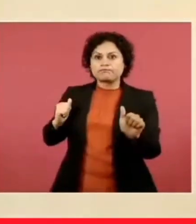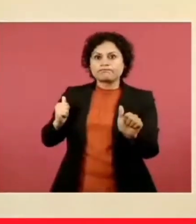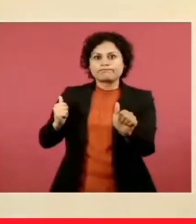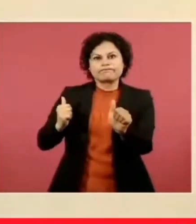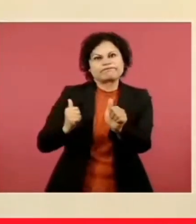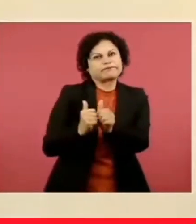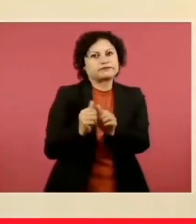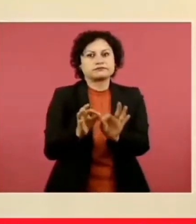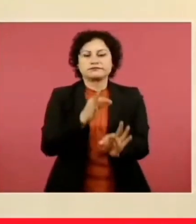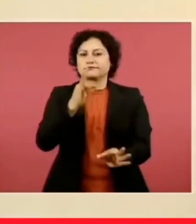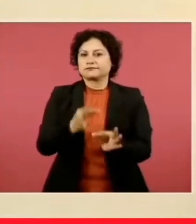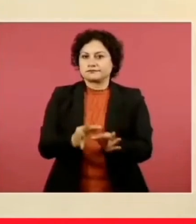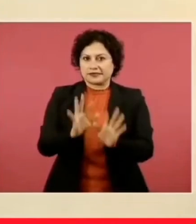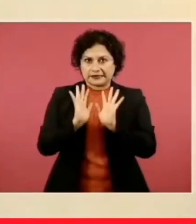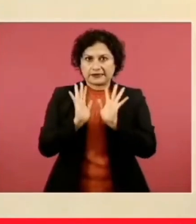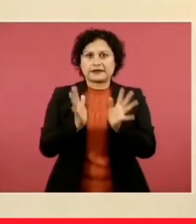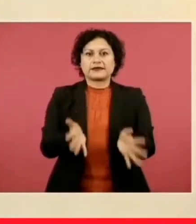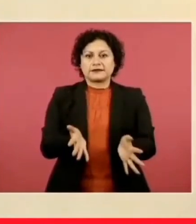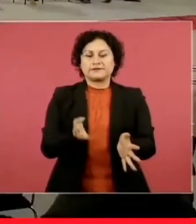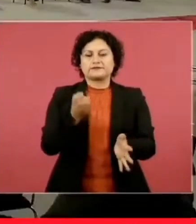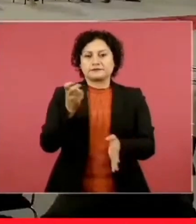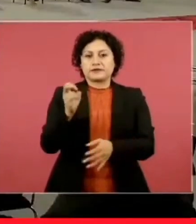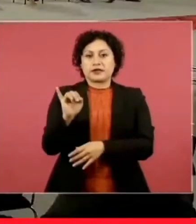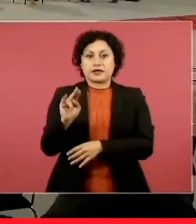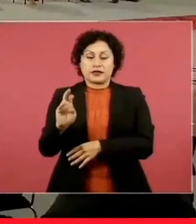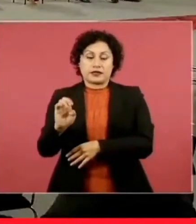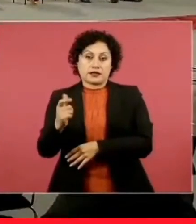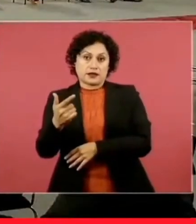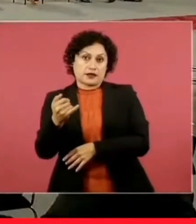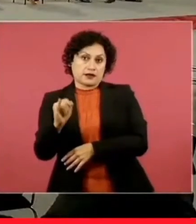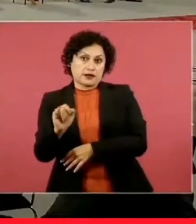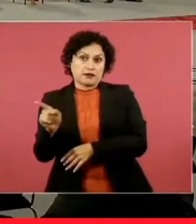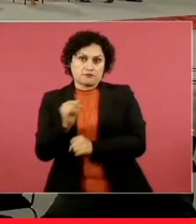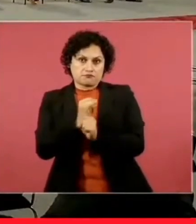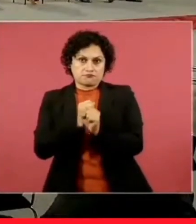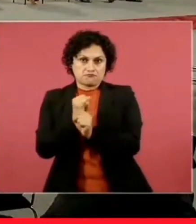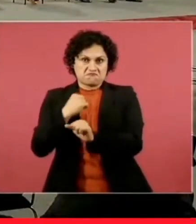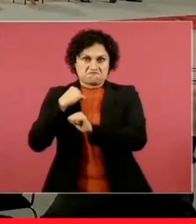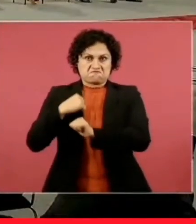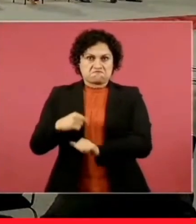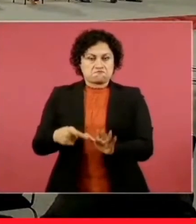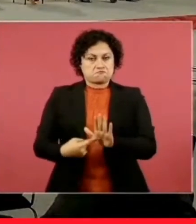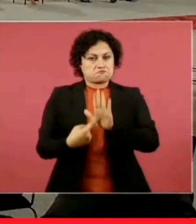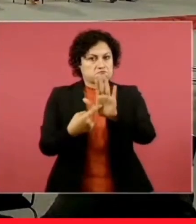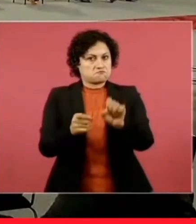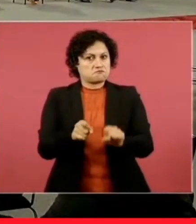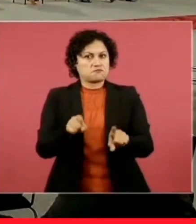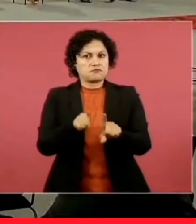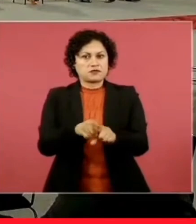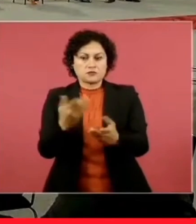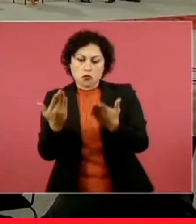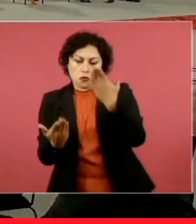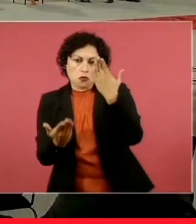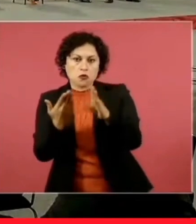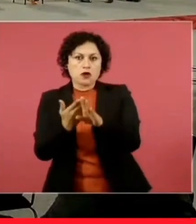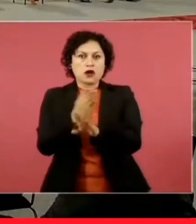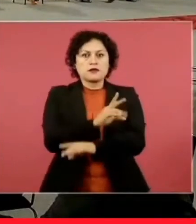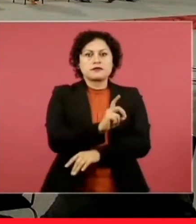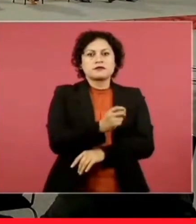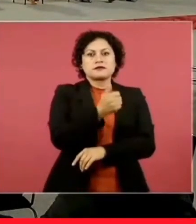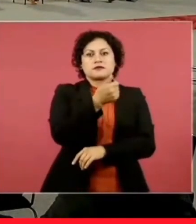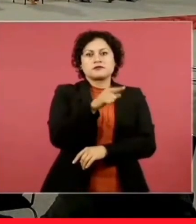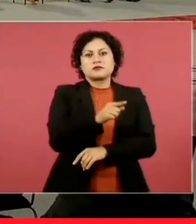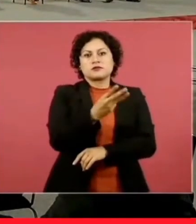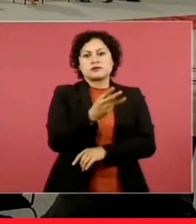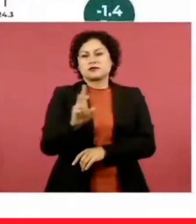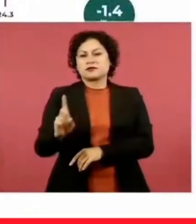muy importante. Son datos del INEGI, de la propia Comisión Nacional de Vivienda. Hemos pasado, digamos, de 36.3 a 33